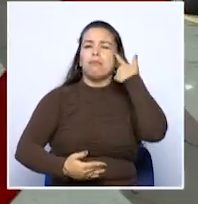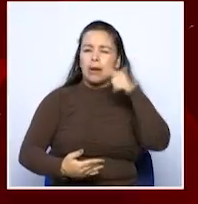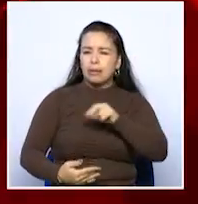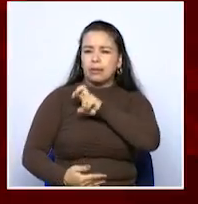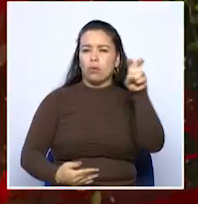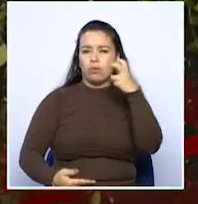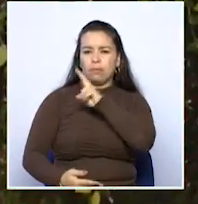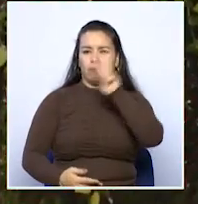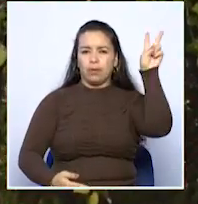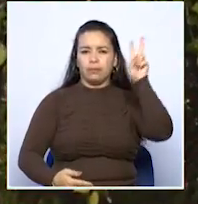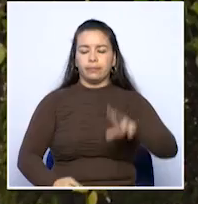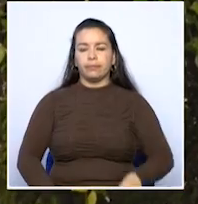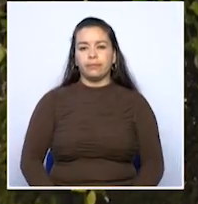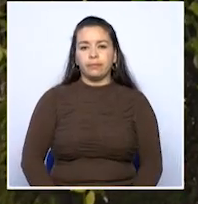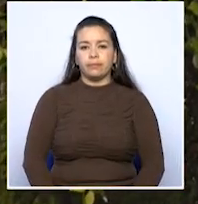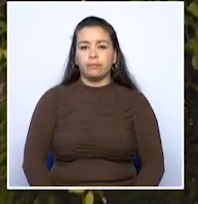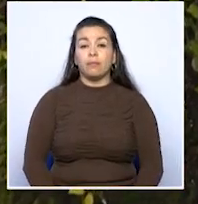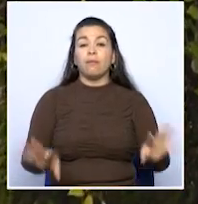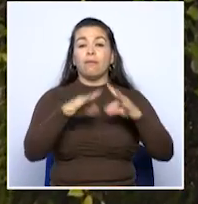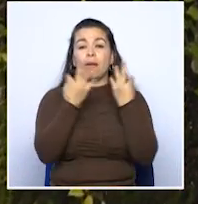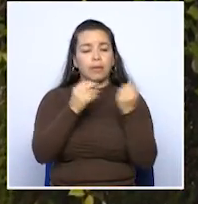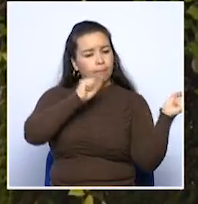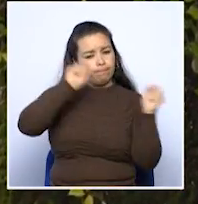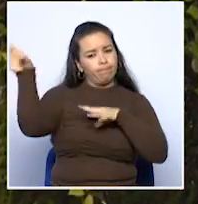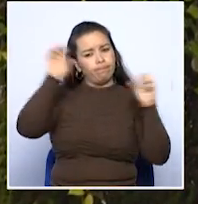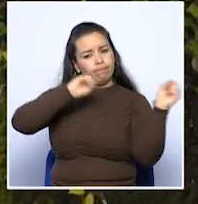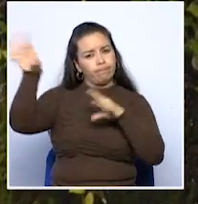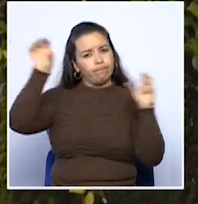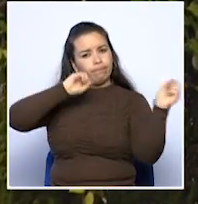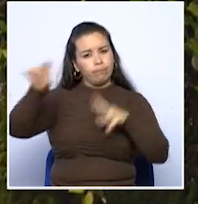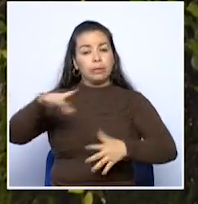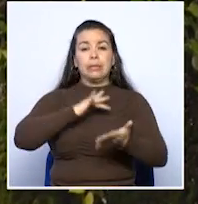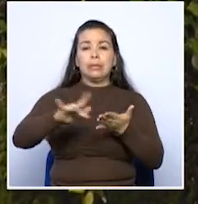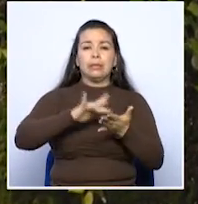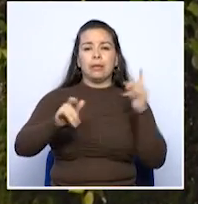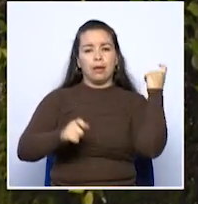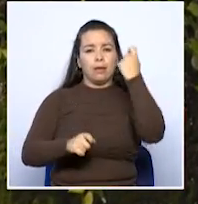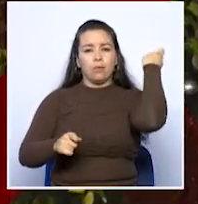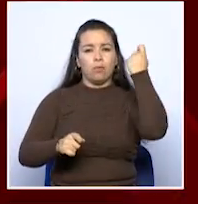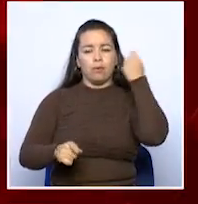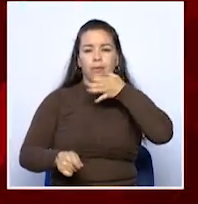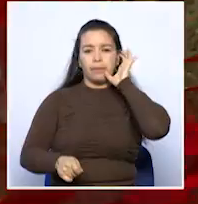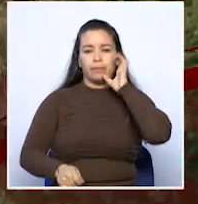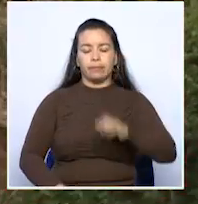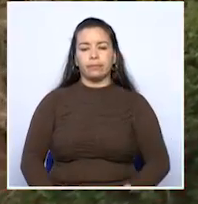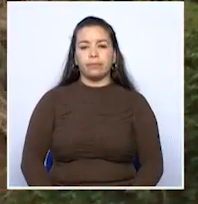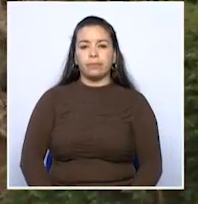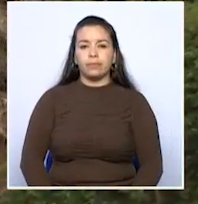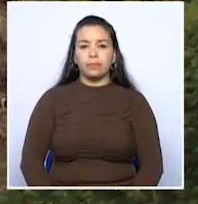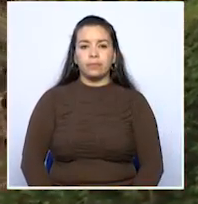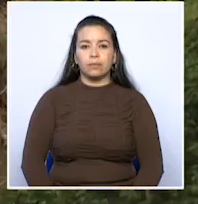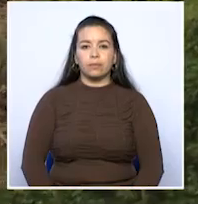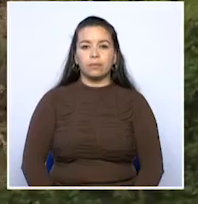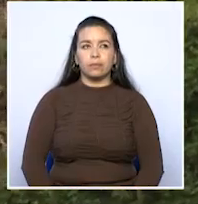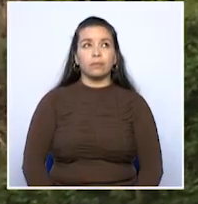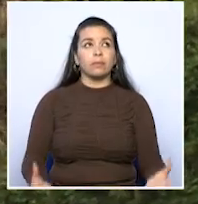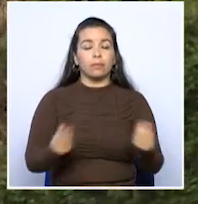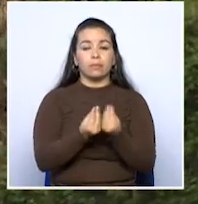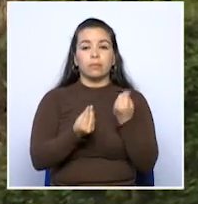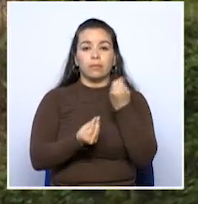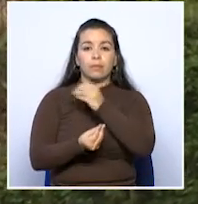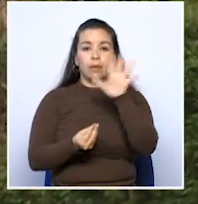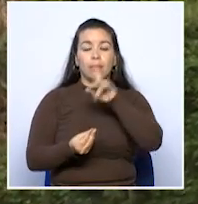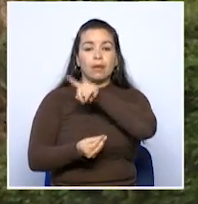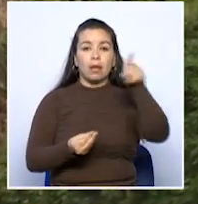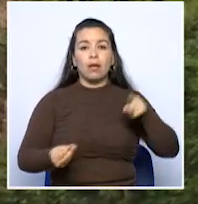valle. Varias familias evacuadas por emergencia en la Dorada Caldas. Quintas del Campestre en Dos